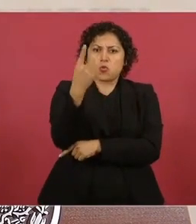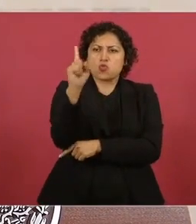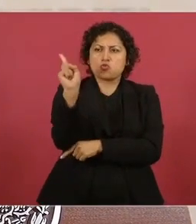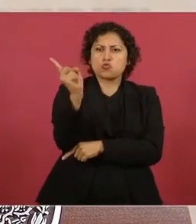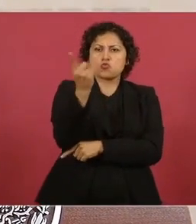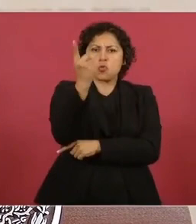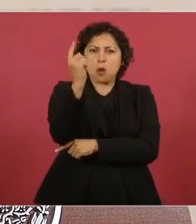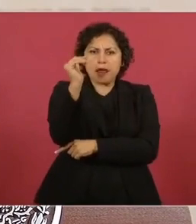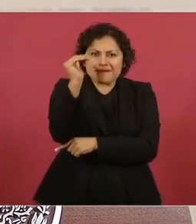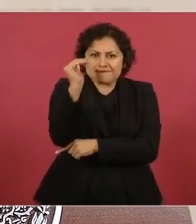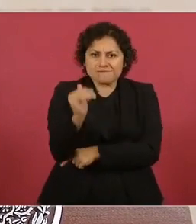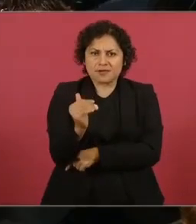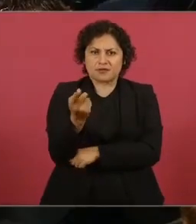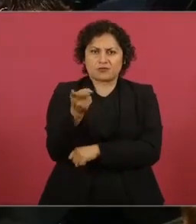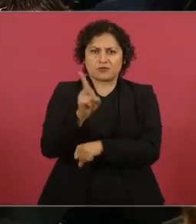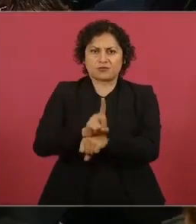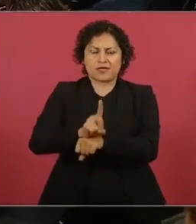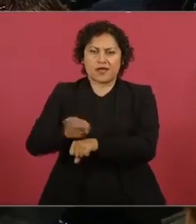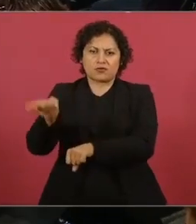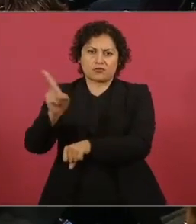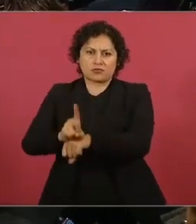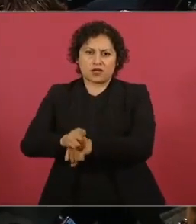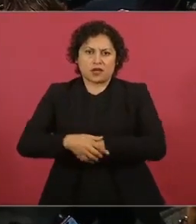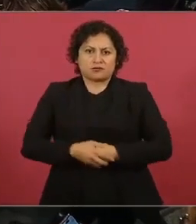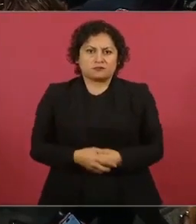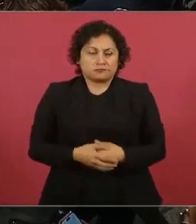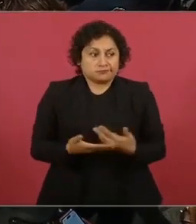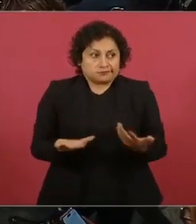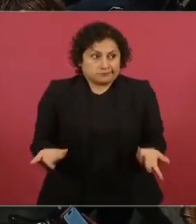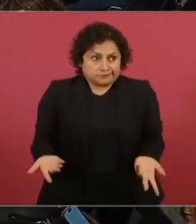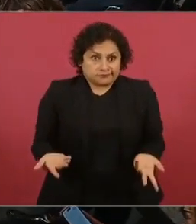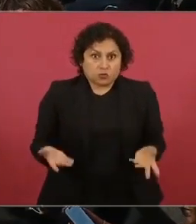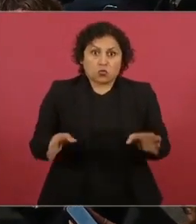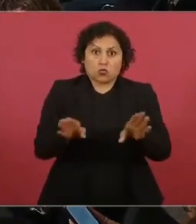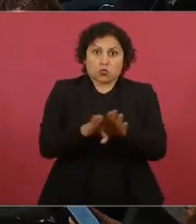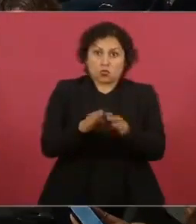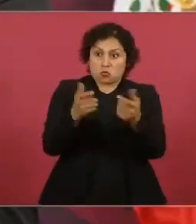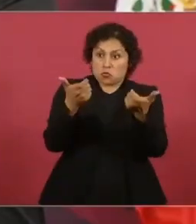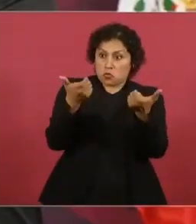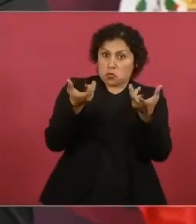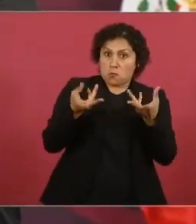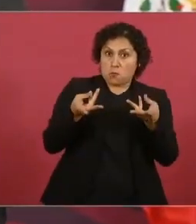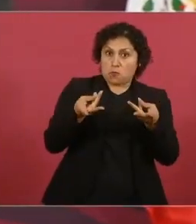y que en vez de la guerra se tenía que pensar